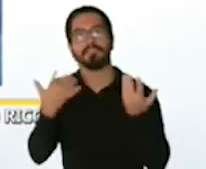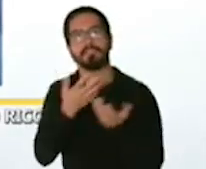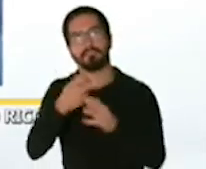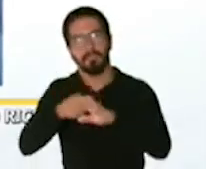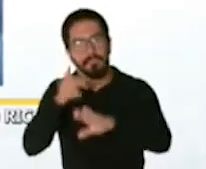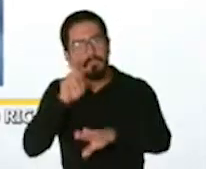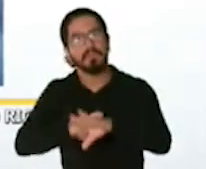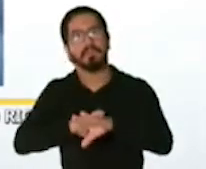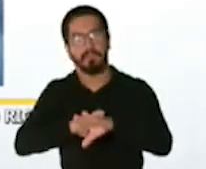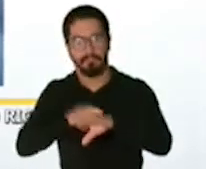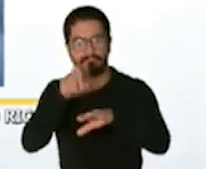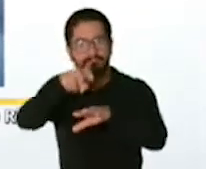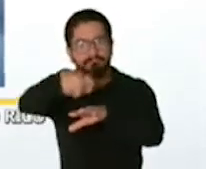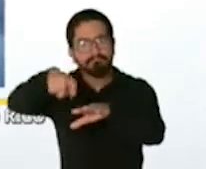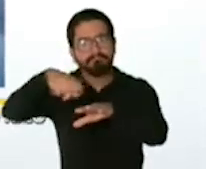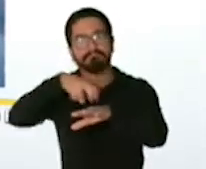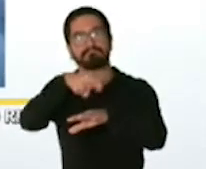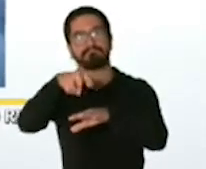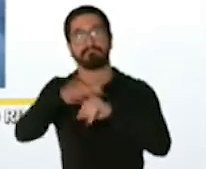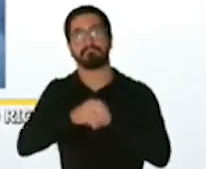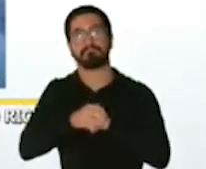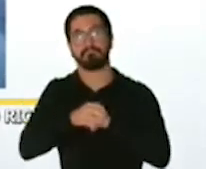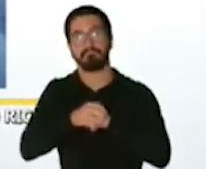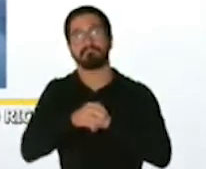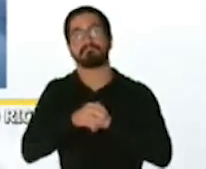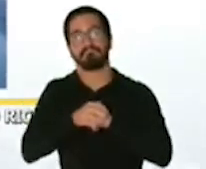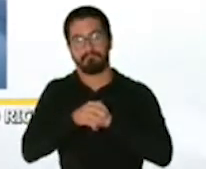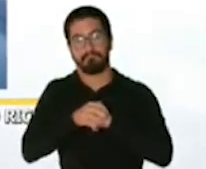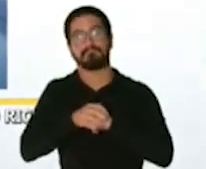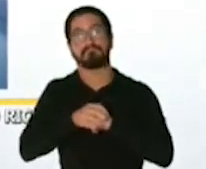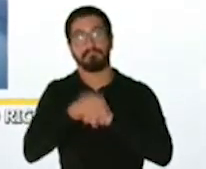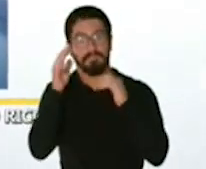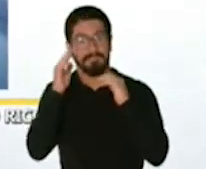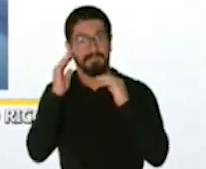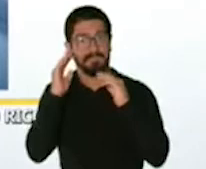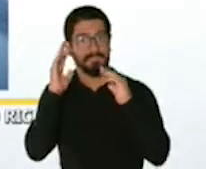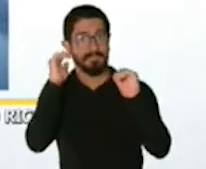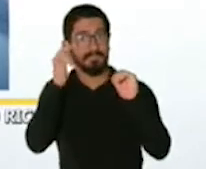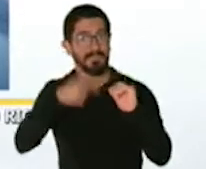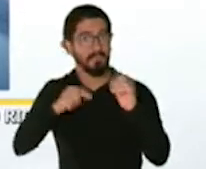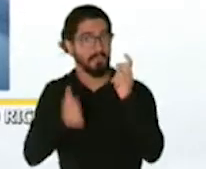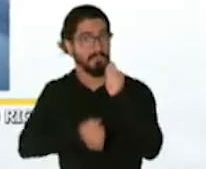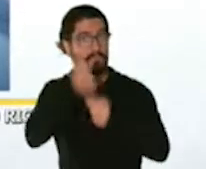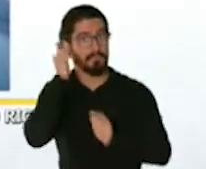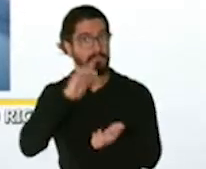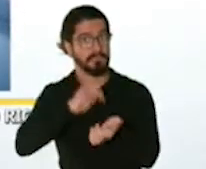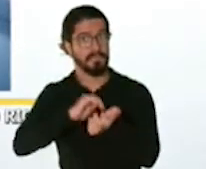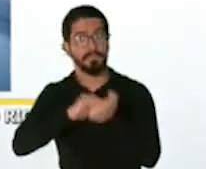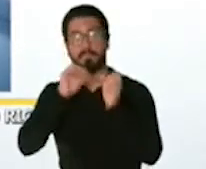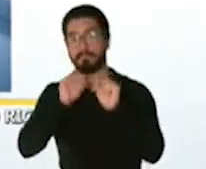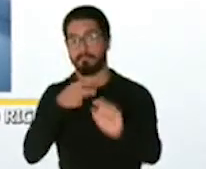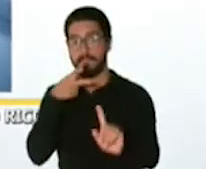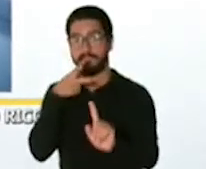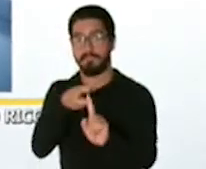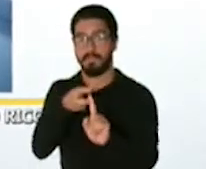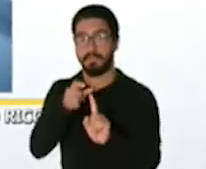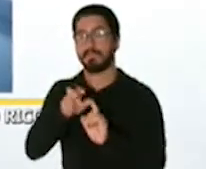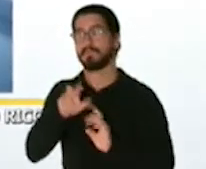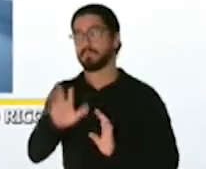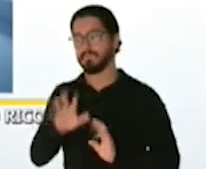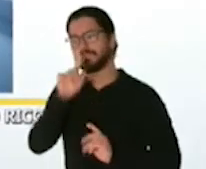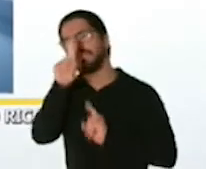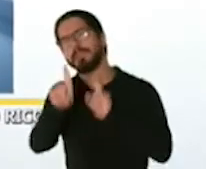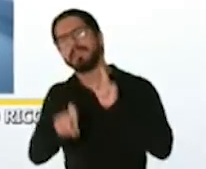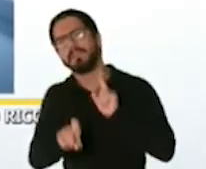la isla pues la expectativa es de que se vacunen la mayor cantidad de médicos posible claro le pregunto